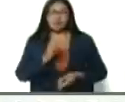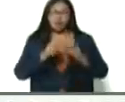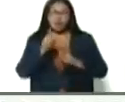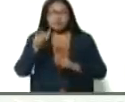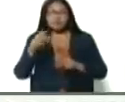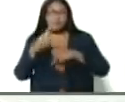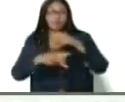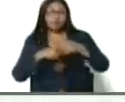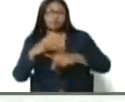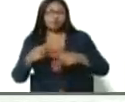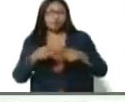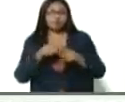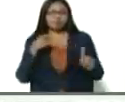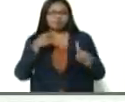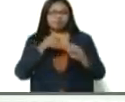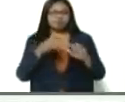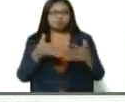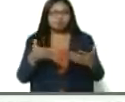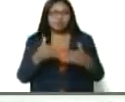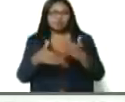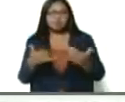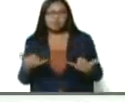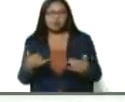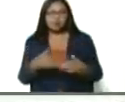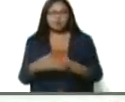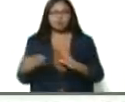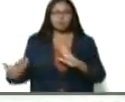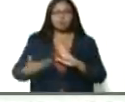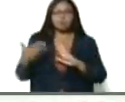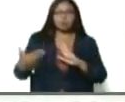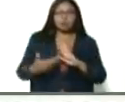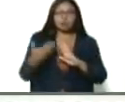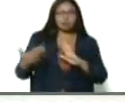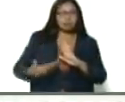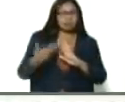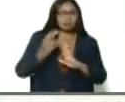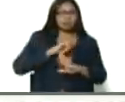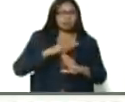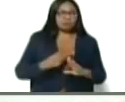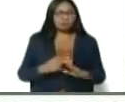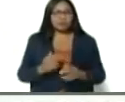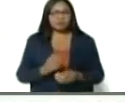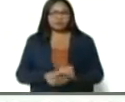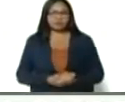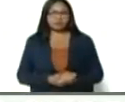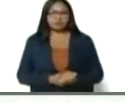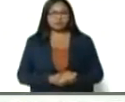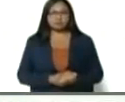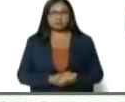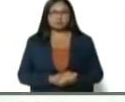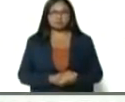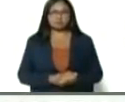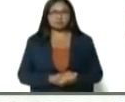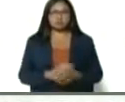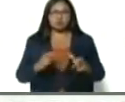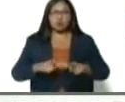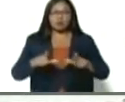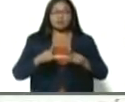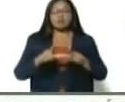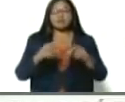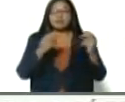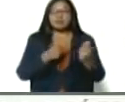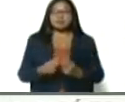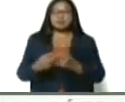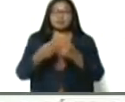sector productivo como consecuencia de las criminales sanciones imperiales es precisamente el área de financiamiento. Y en ese